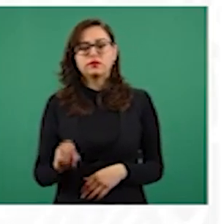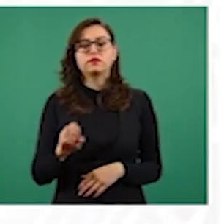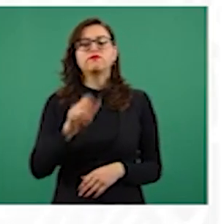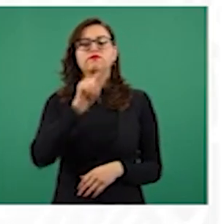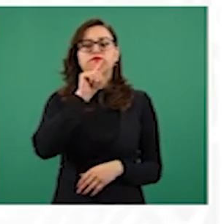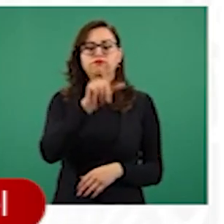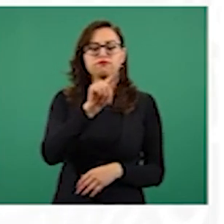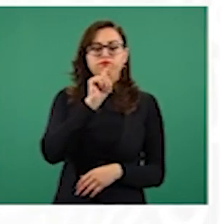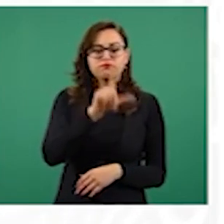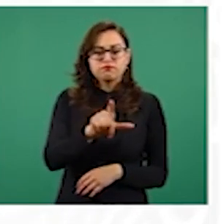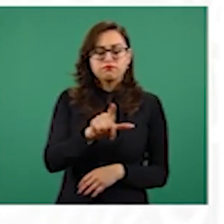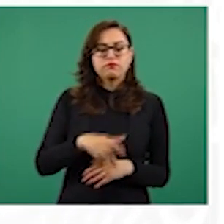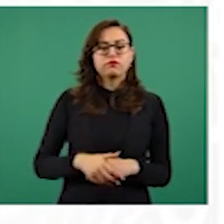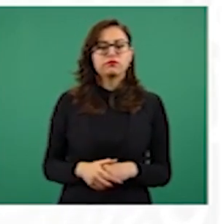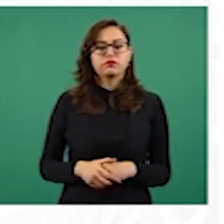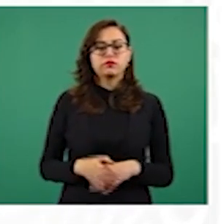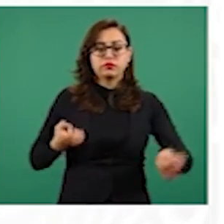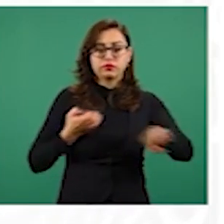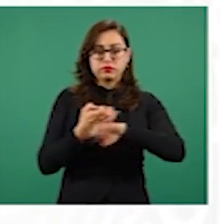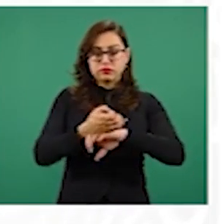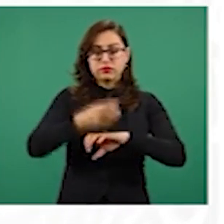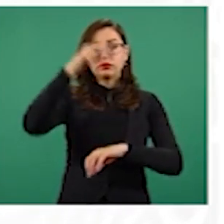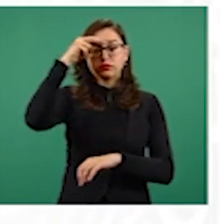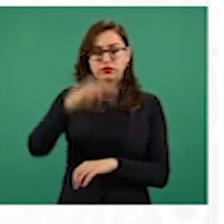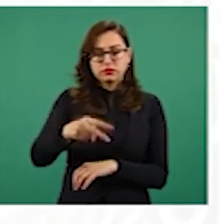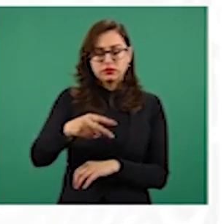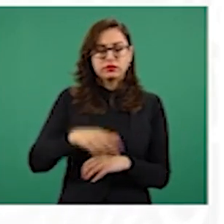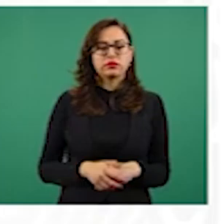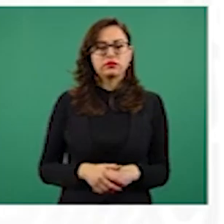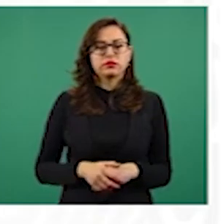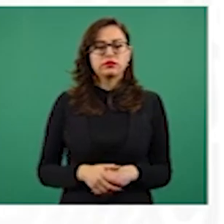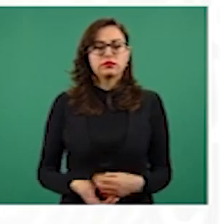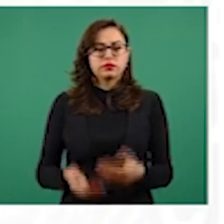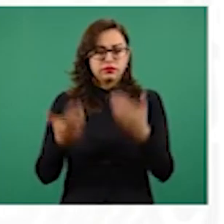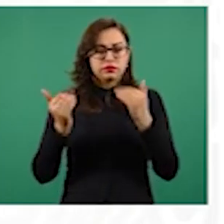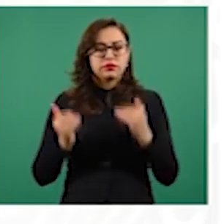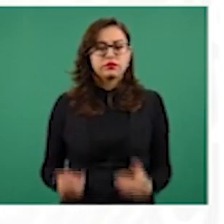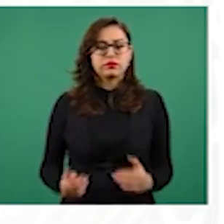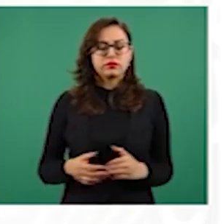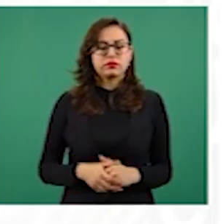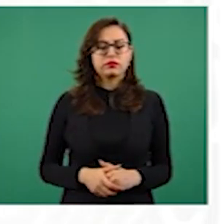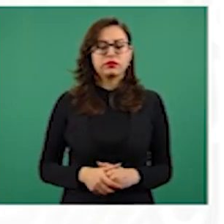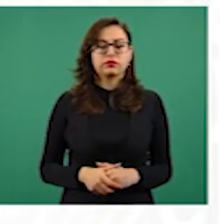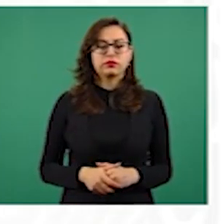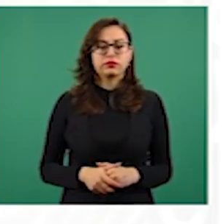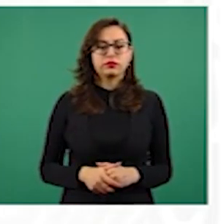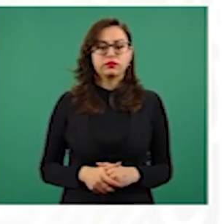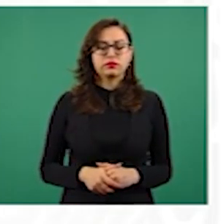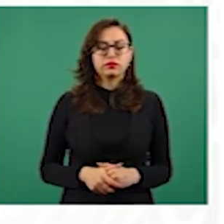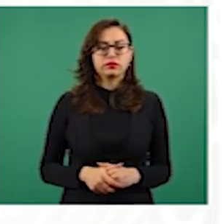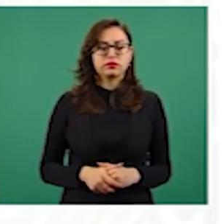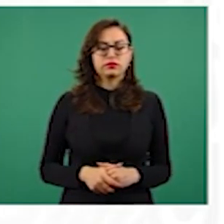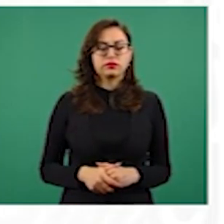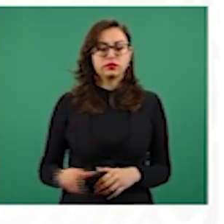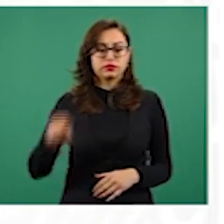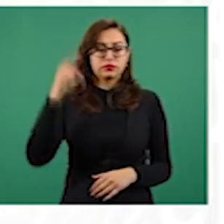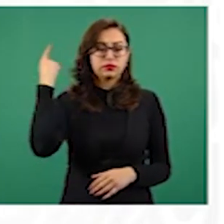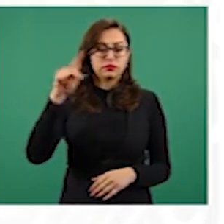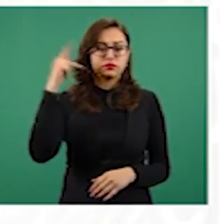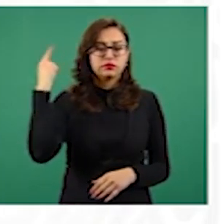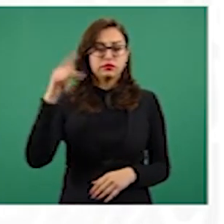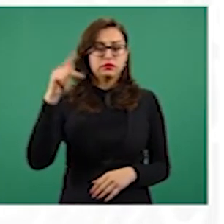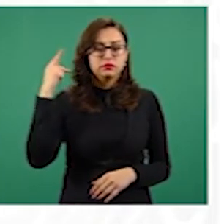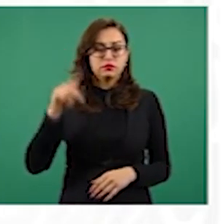Megal en Metepec, Estado de México, Ramarrauda S.A. en Puebla,